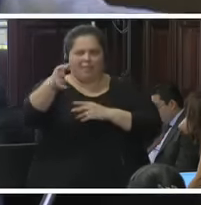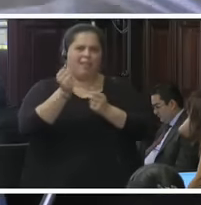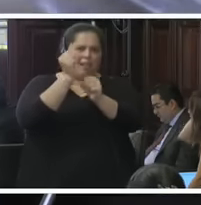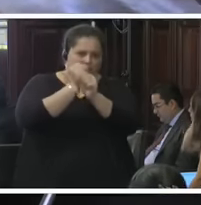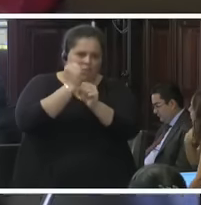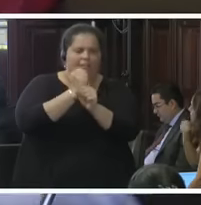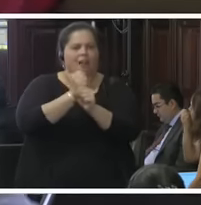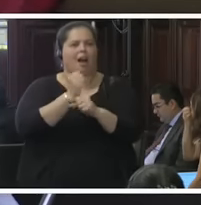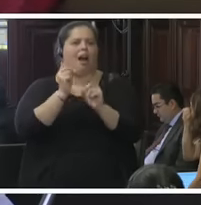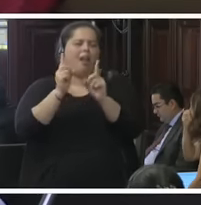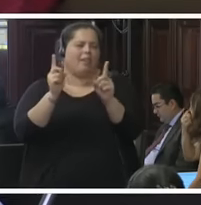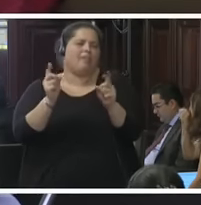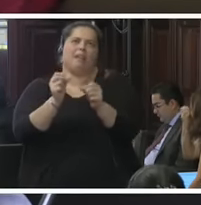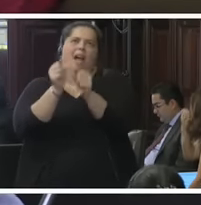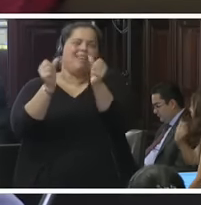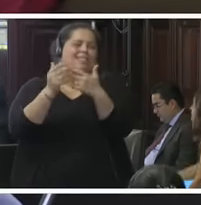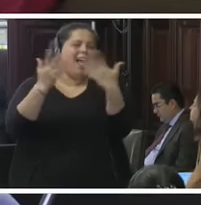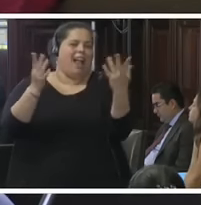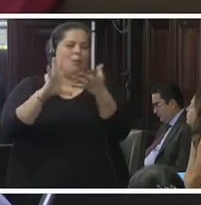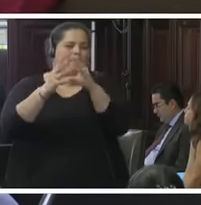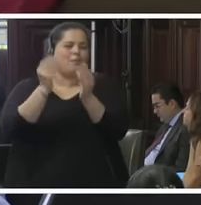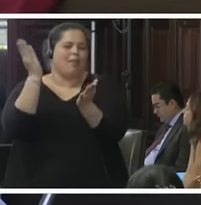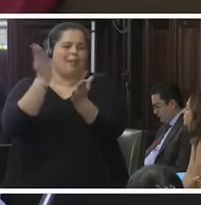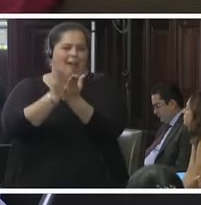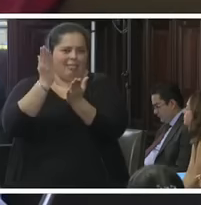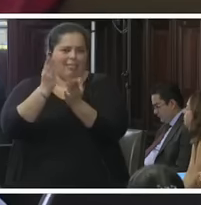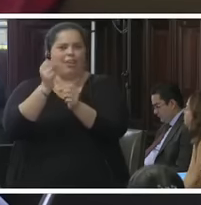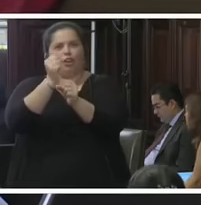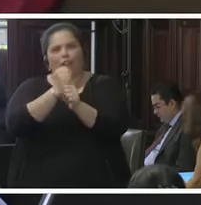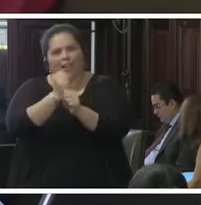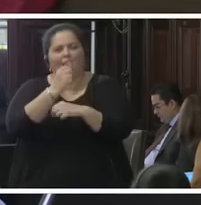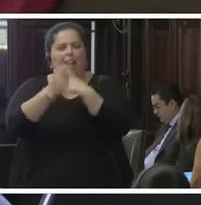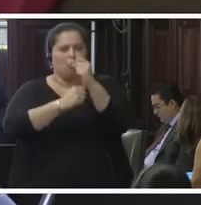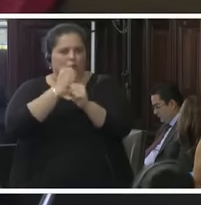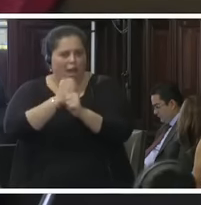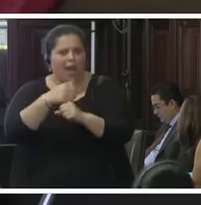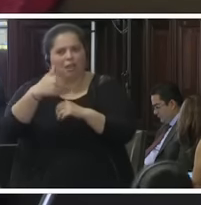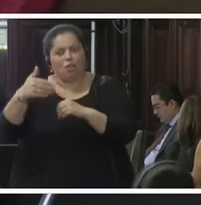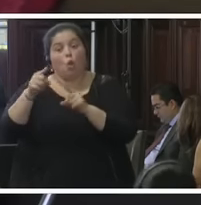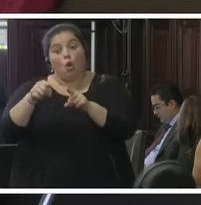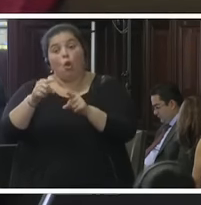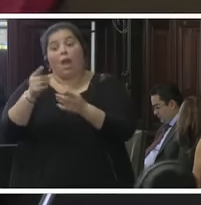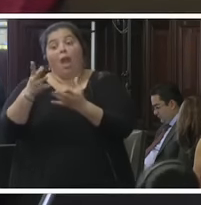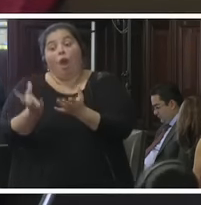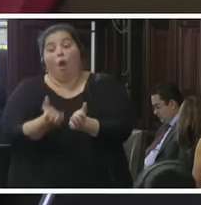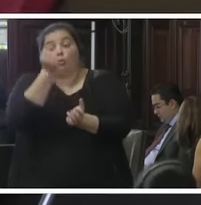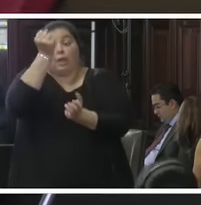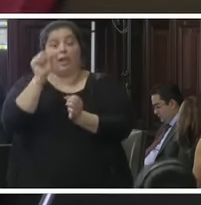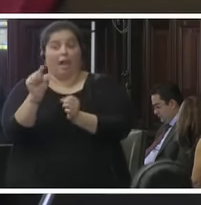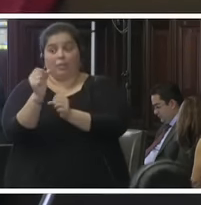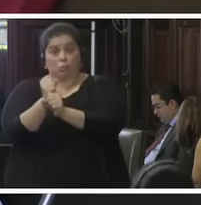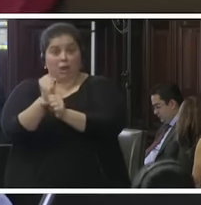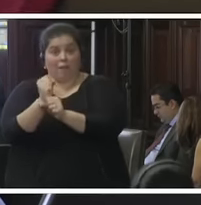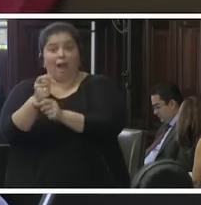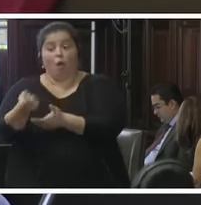número de años. Y con lo que saquen de su trabajo, me paguen a mí para